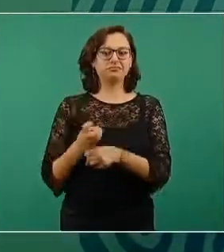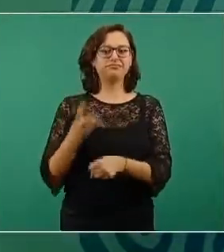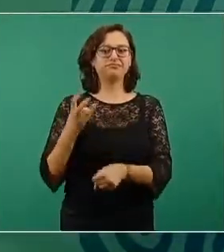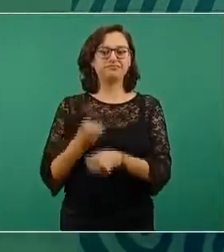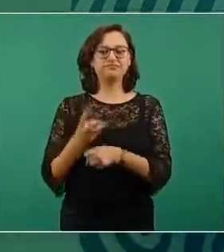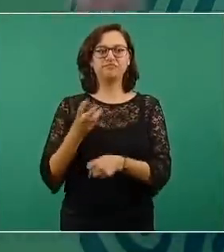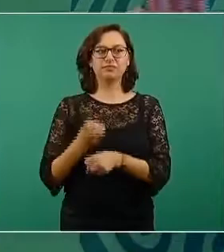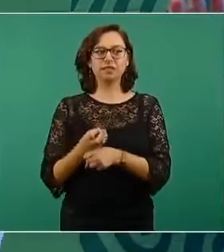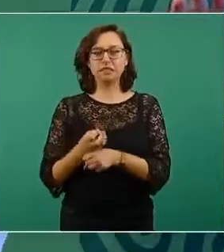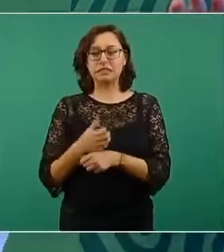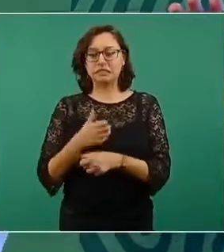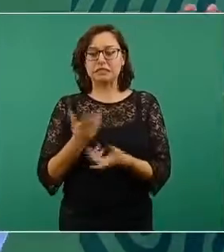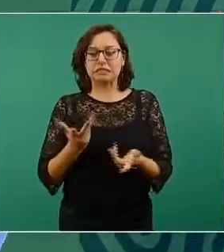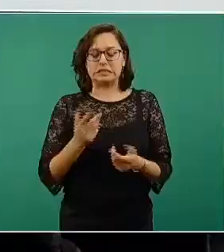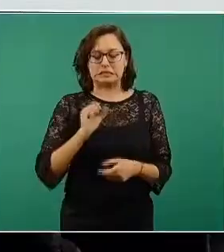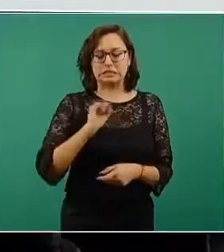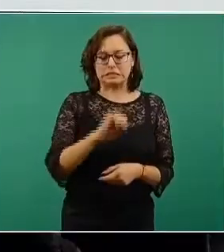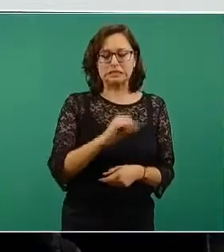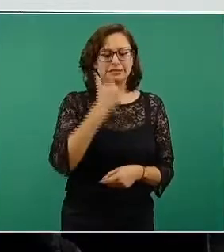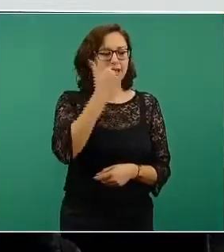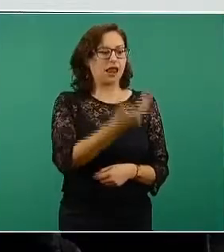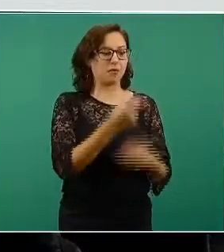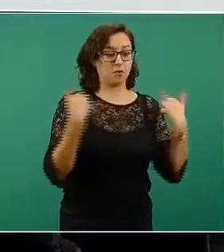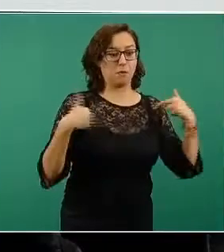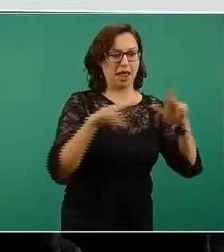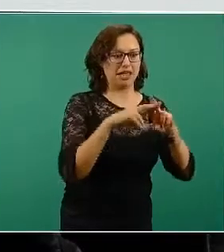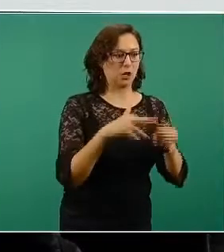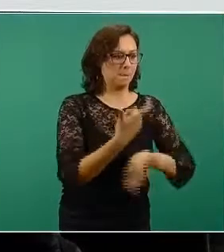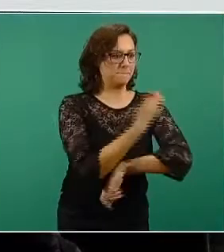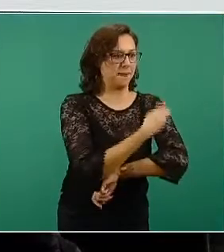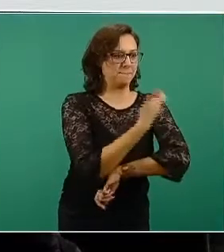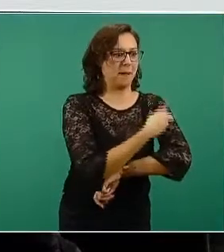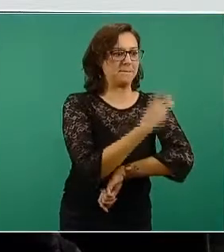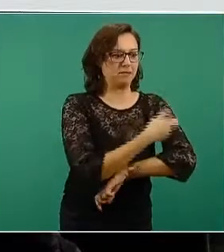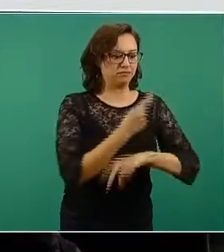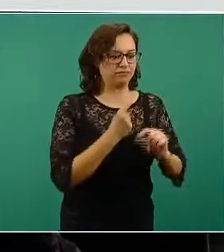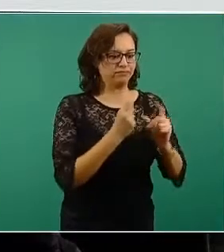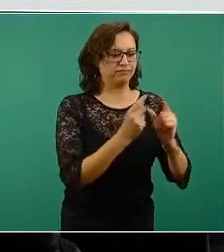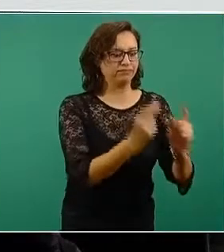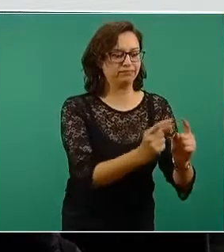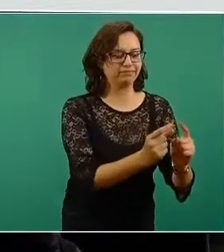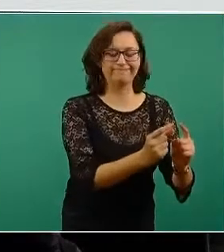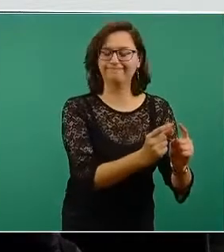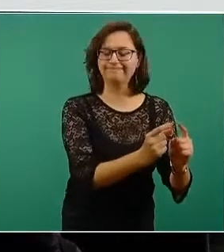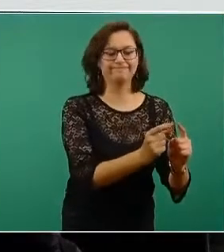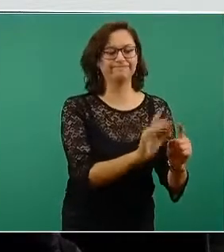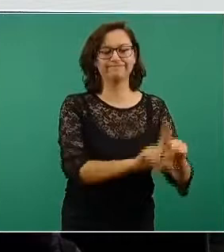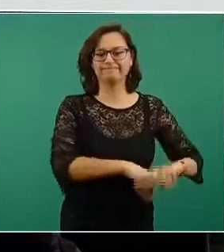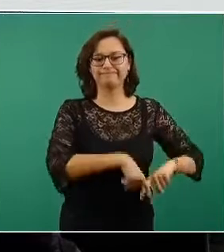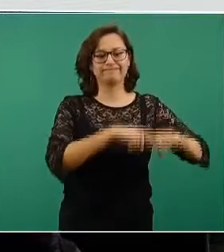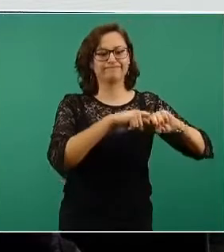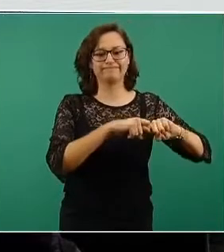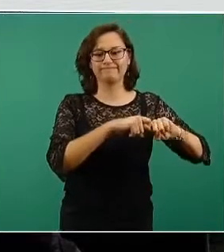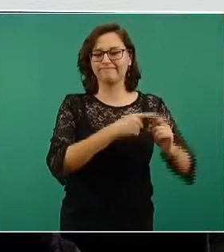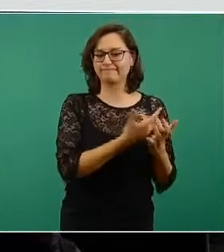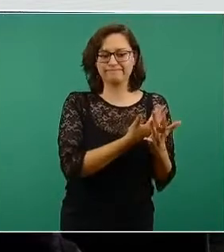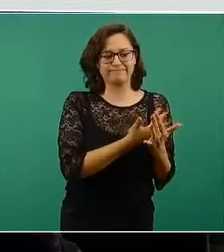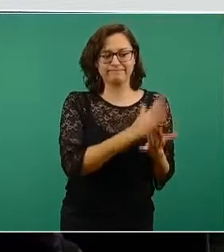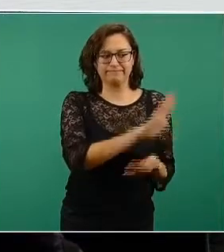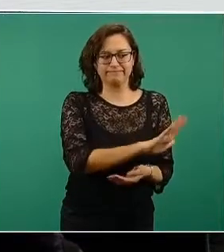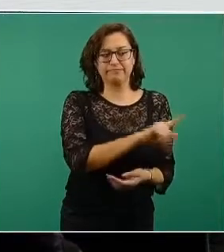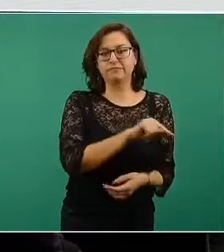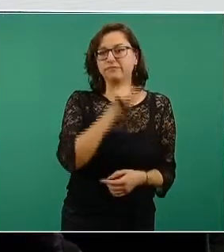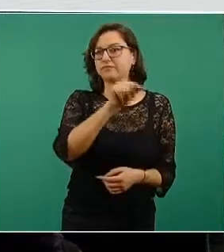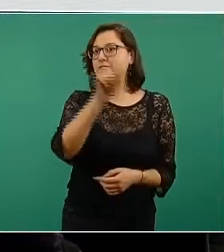que era avanzar más rápidamente en la cobertura del personal educativo, y destacar el cuidado en las